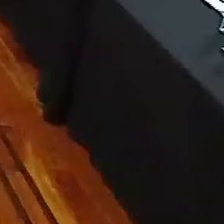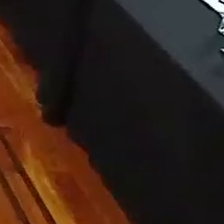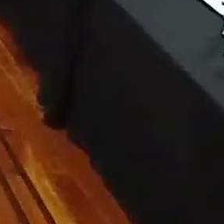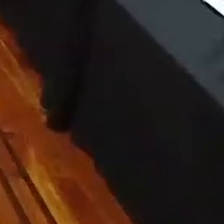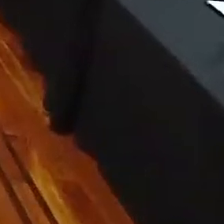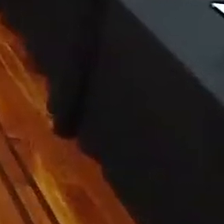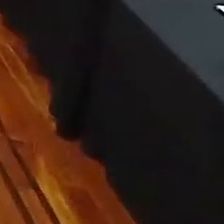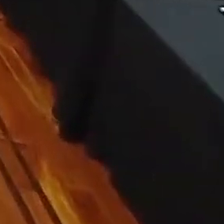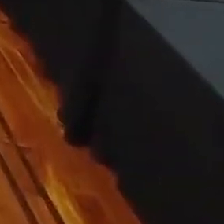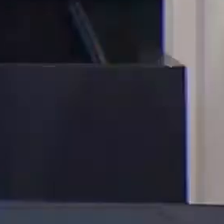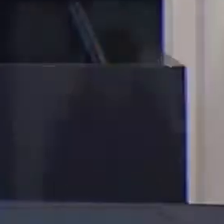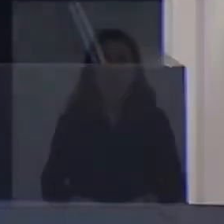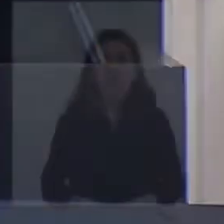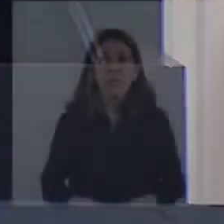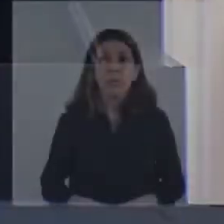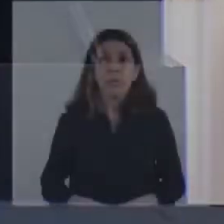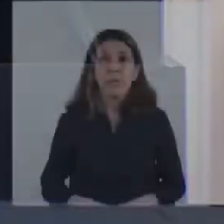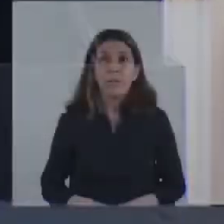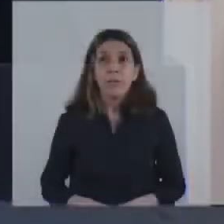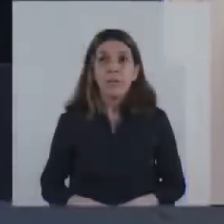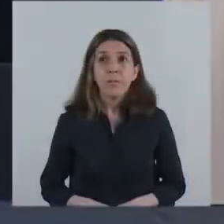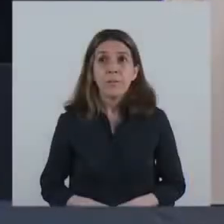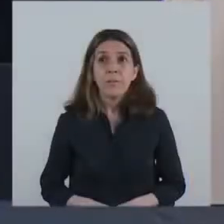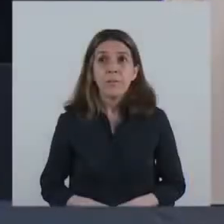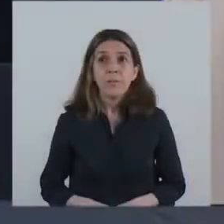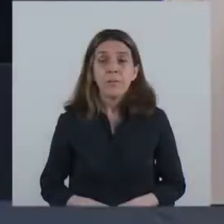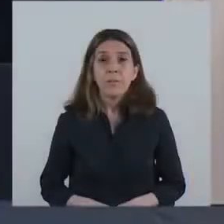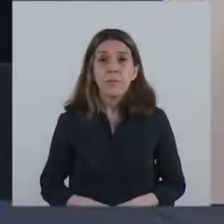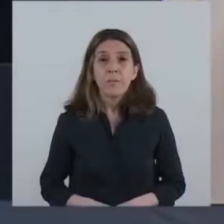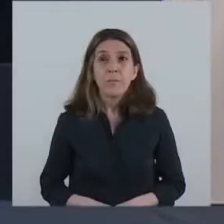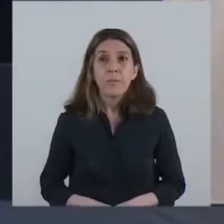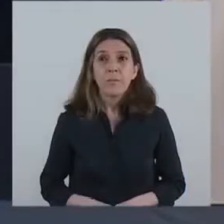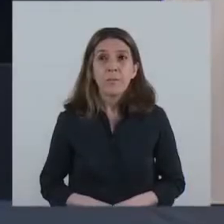Buenas noches a todas y a todos, buenas noches al equipo.